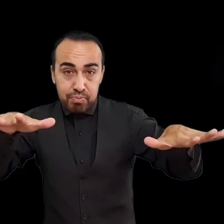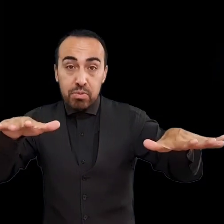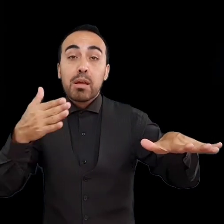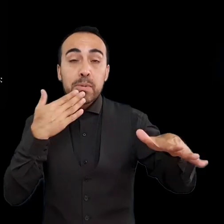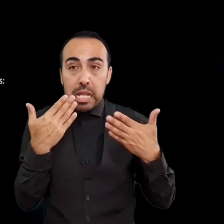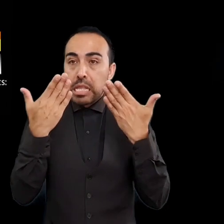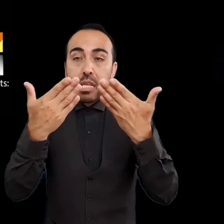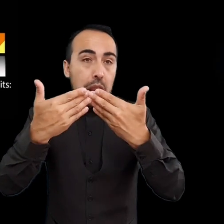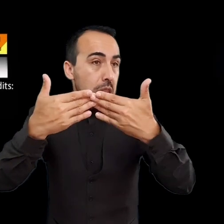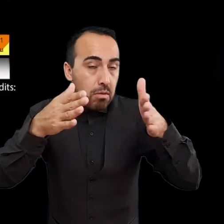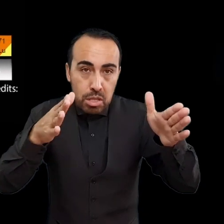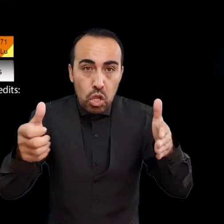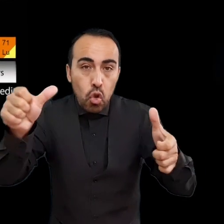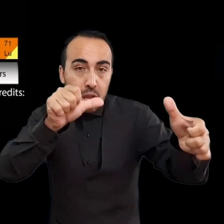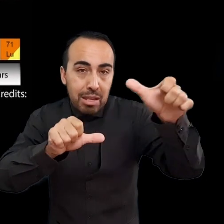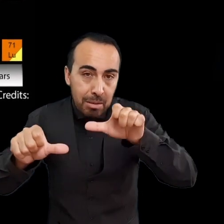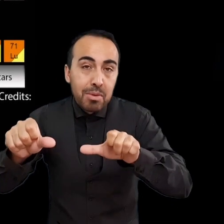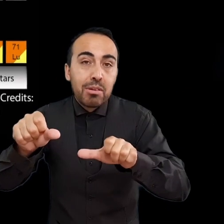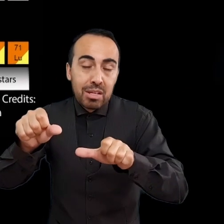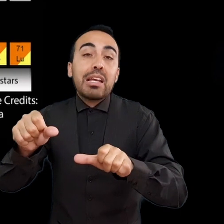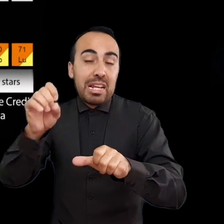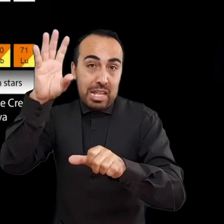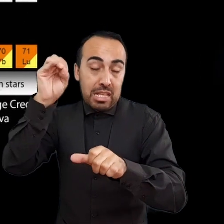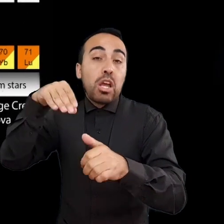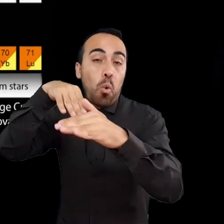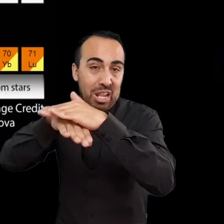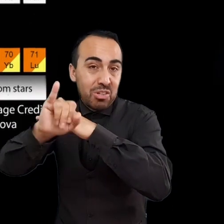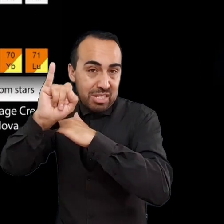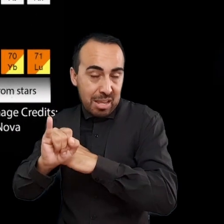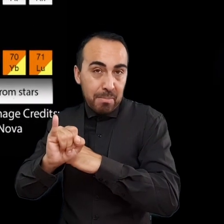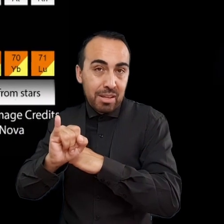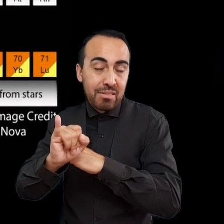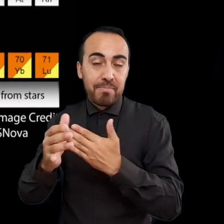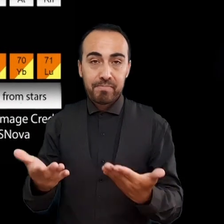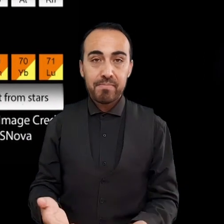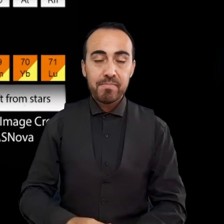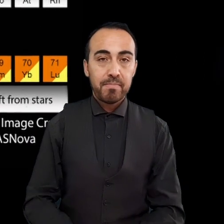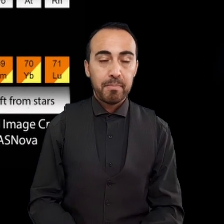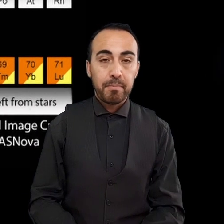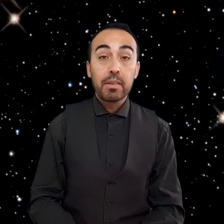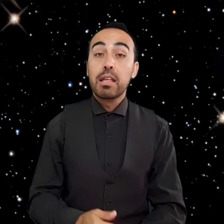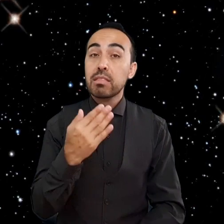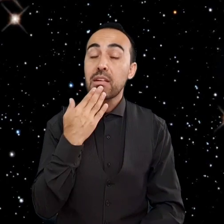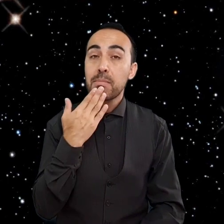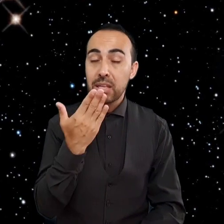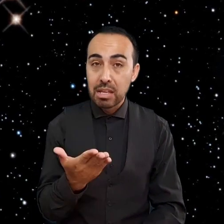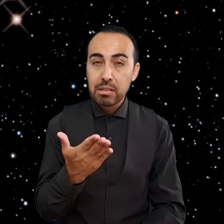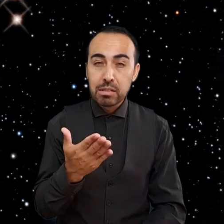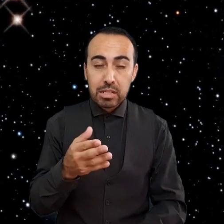vida y que se produjeron en la explosión. Además, la onda expansiva de la supernova